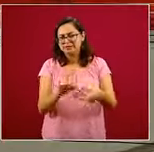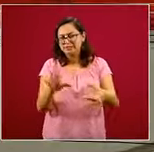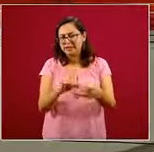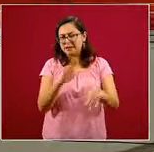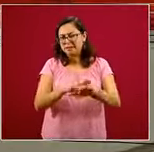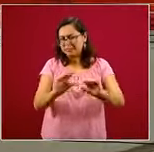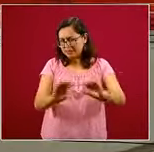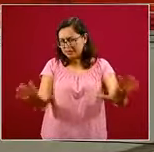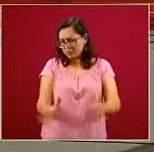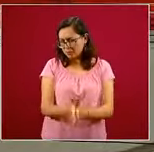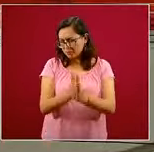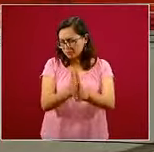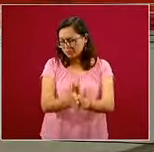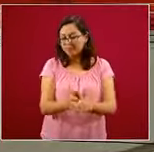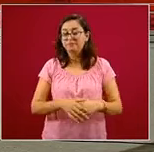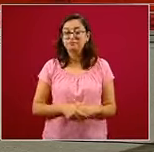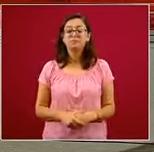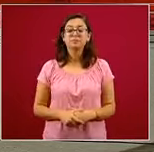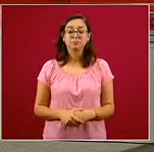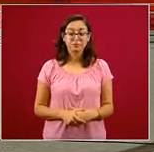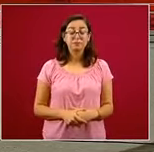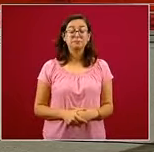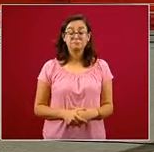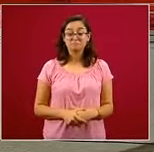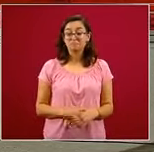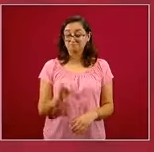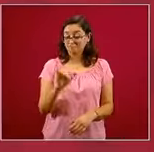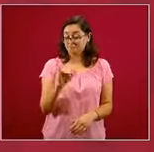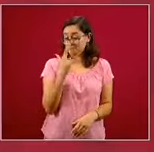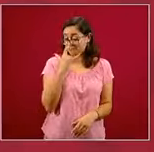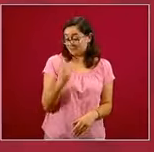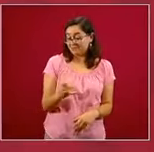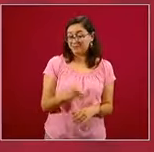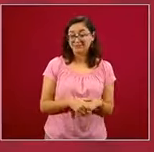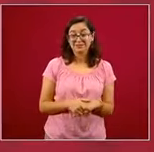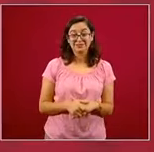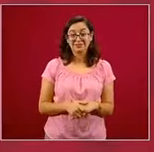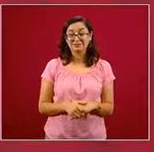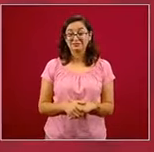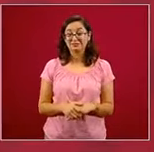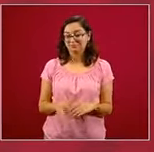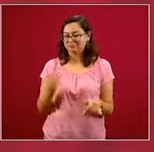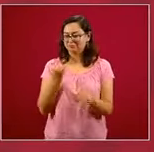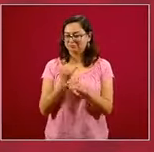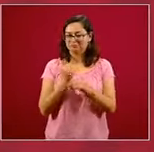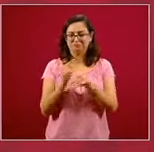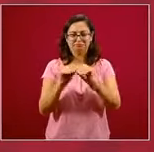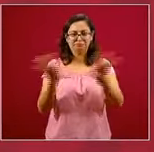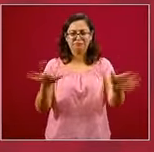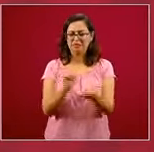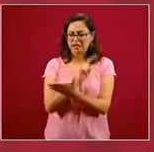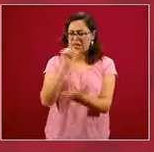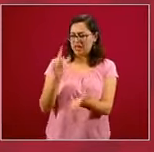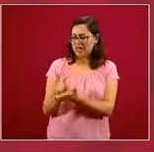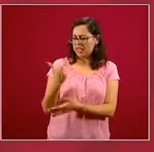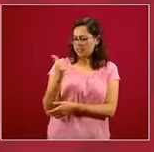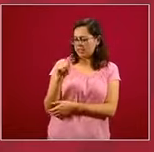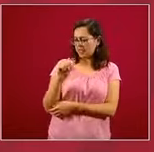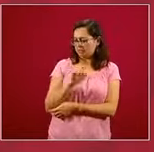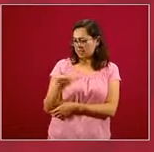favor, gracias. Con mucho gusto. Sí, me llamó la atención ver esta idea en las redes sociales de la ley Gatel.